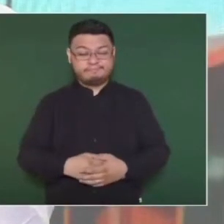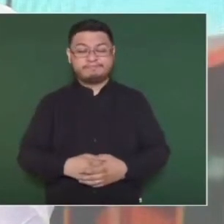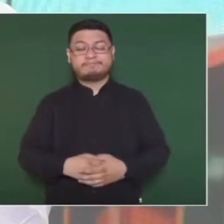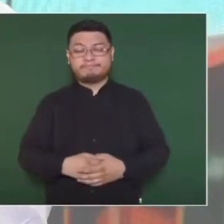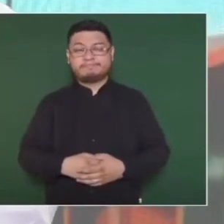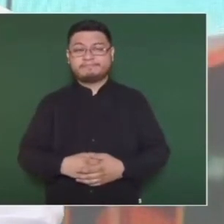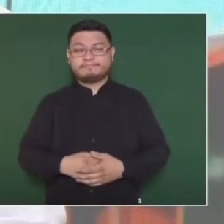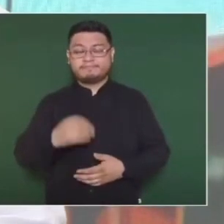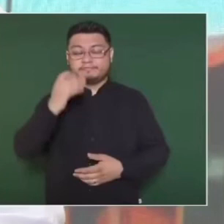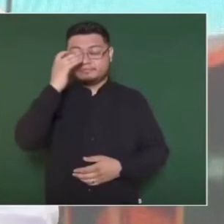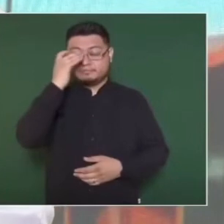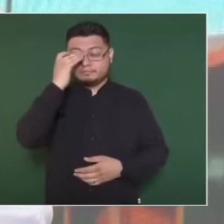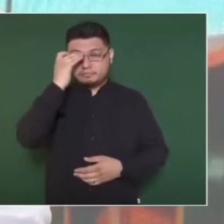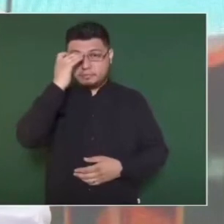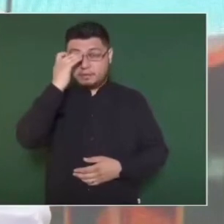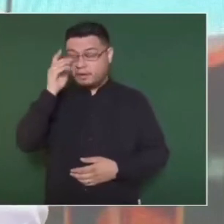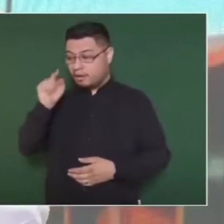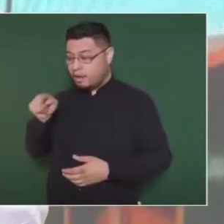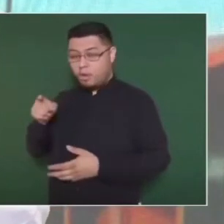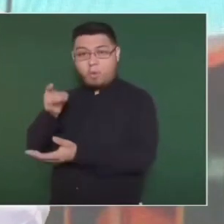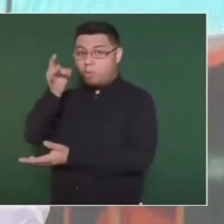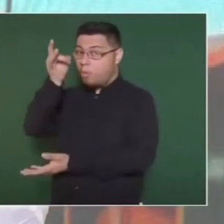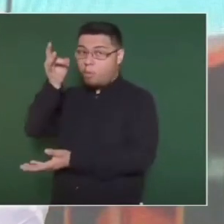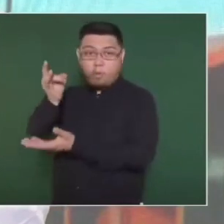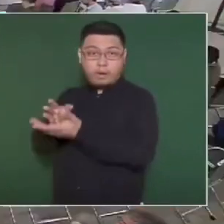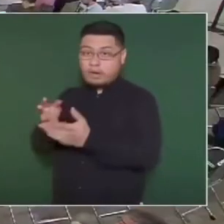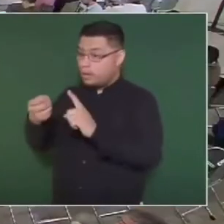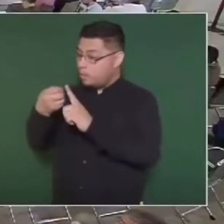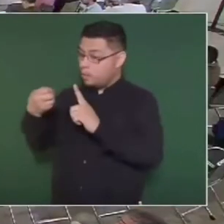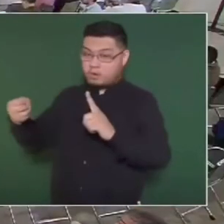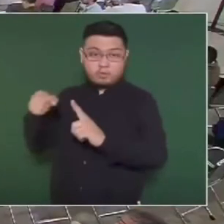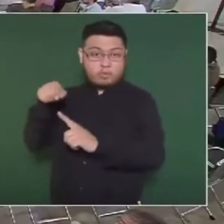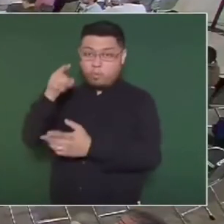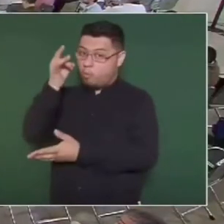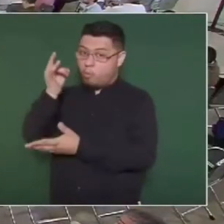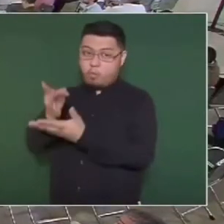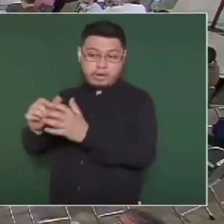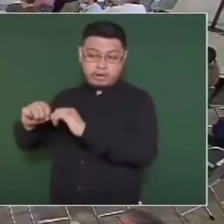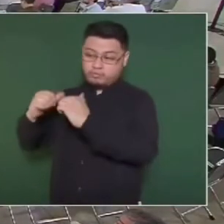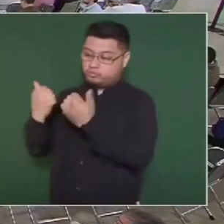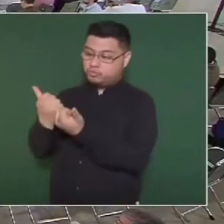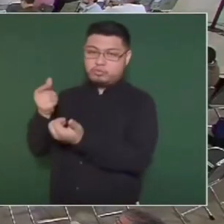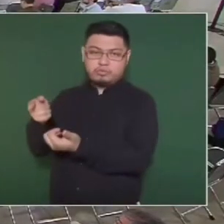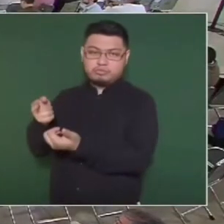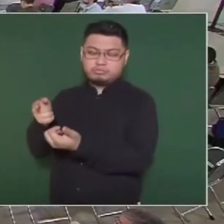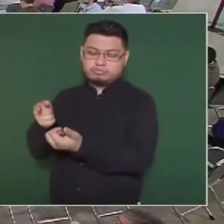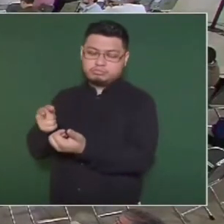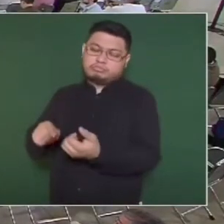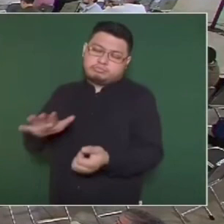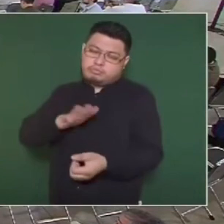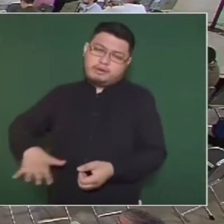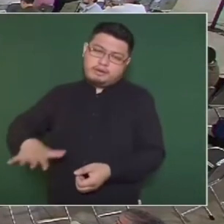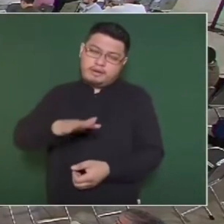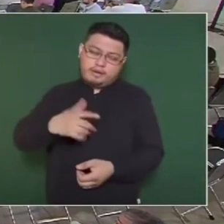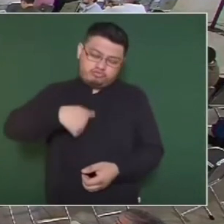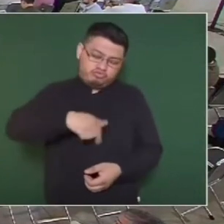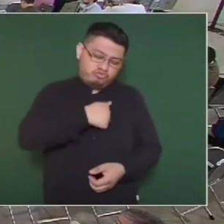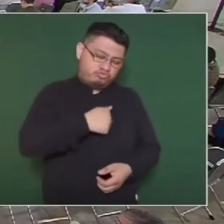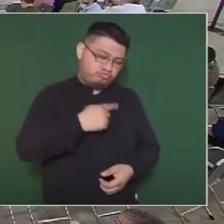Es con la única organización social, porque por lo general la política nuestra